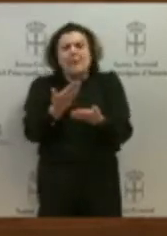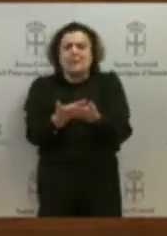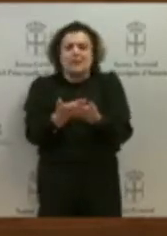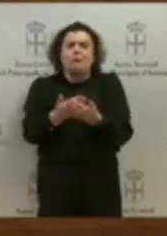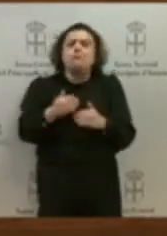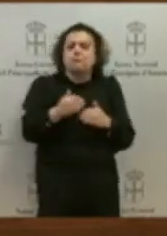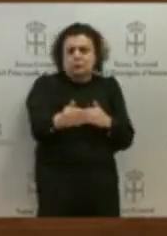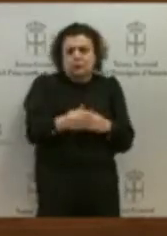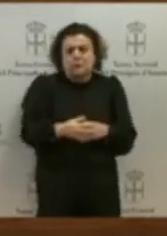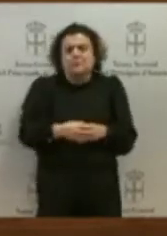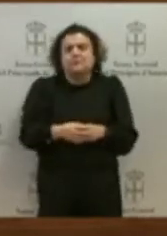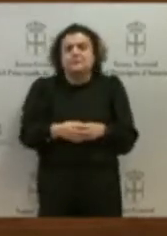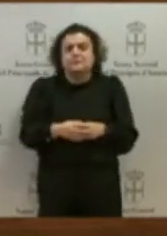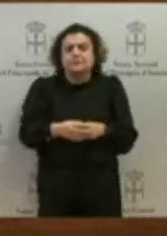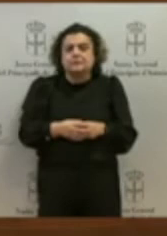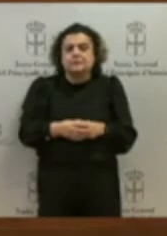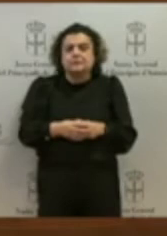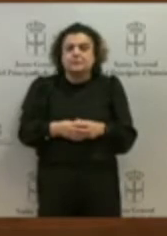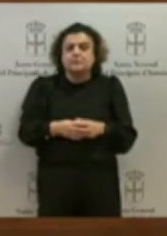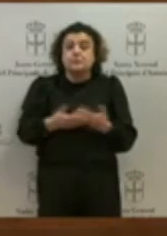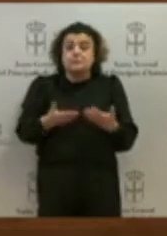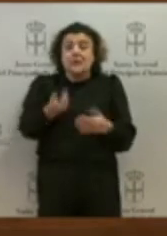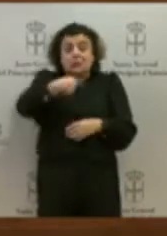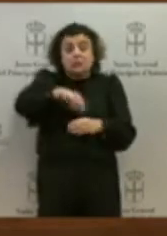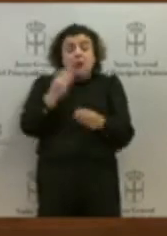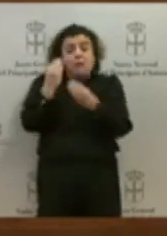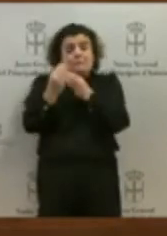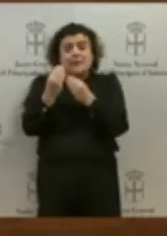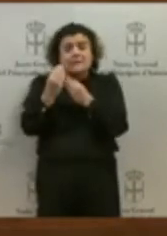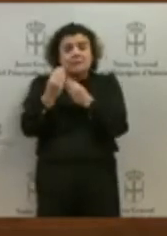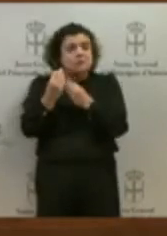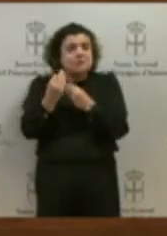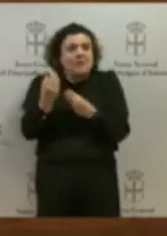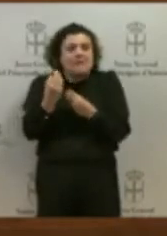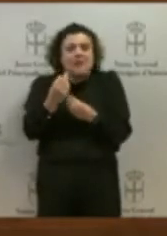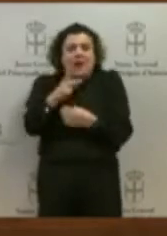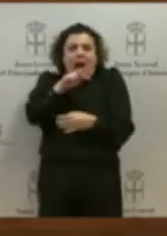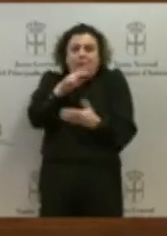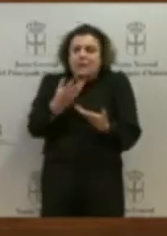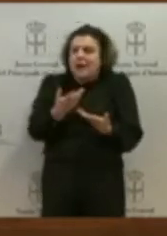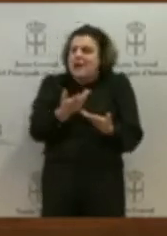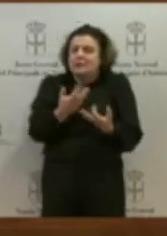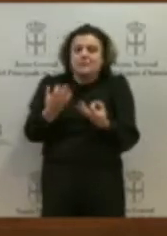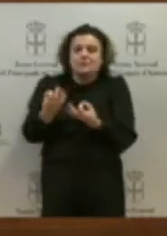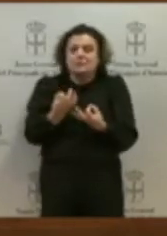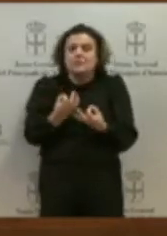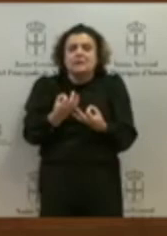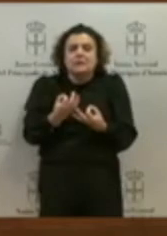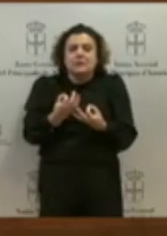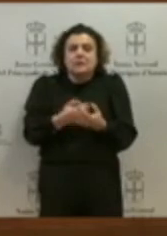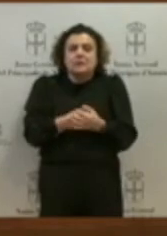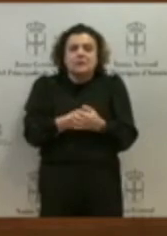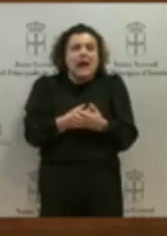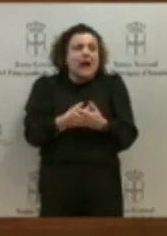Nosotros creemos que tenemos que hablar de un Asturias que busca